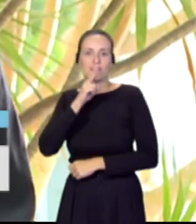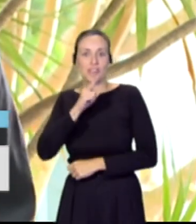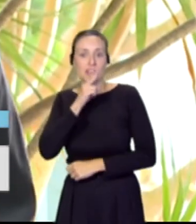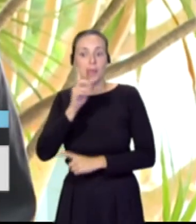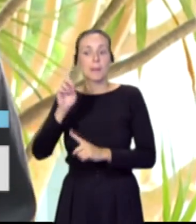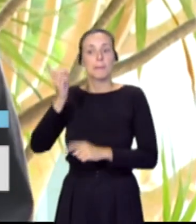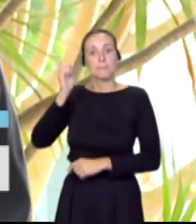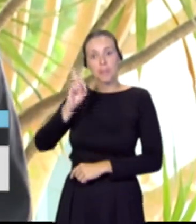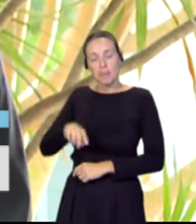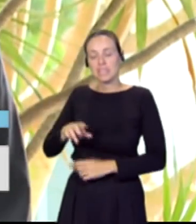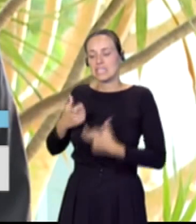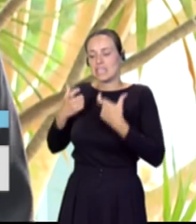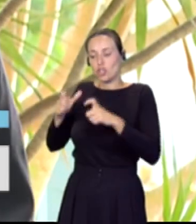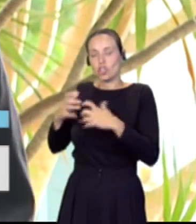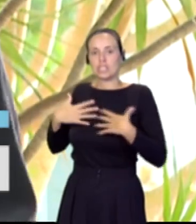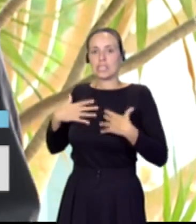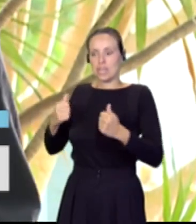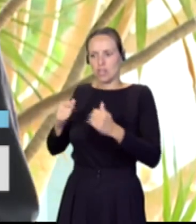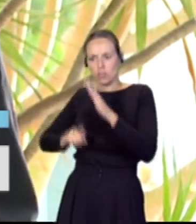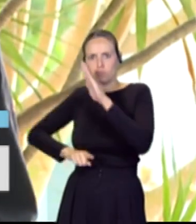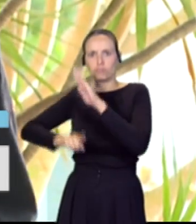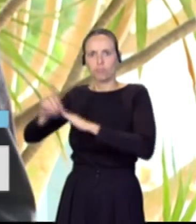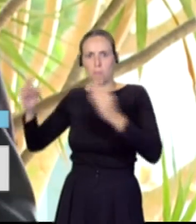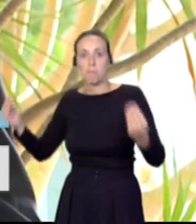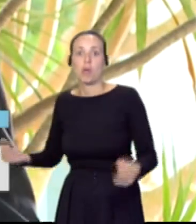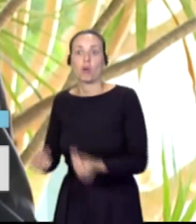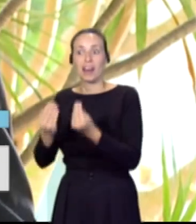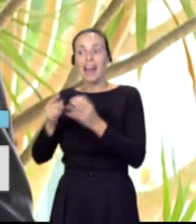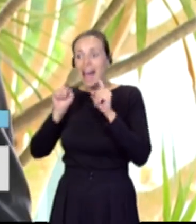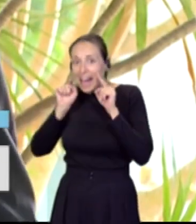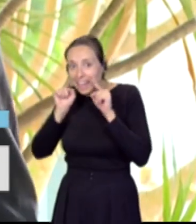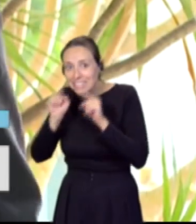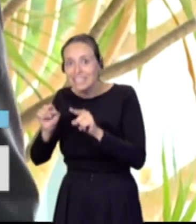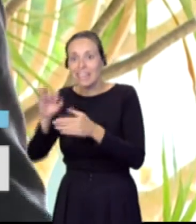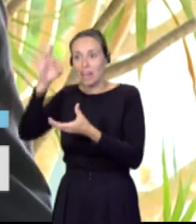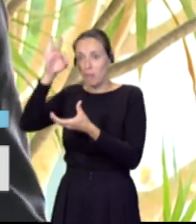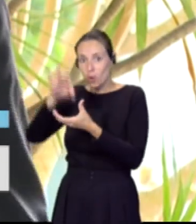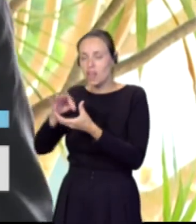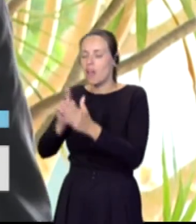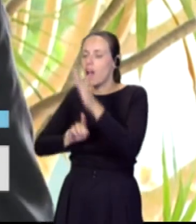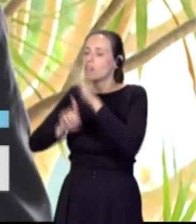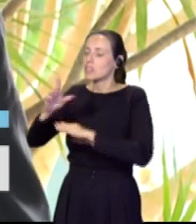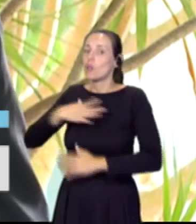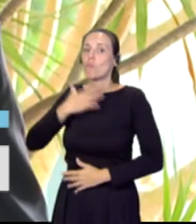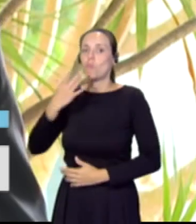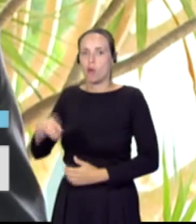sector sanitario. Esta es la manera de avanzar y podemos intensificarla.